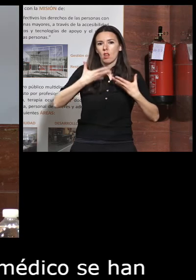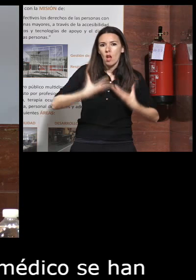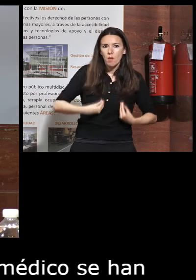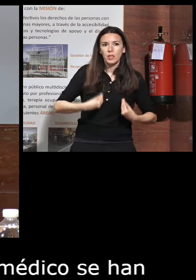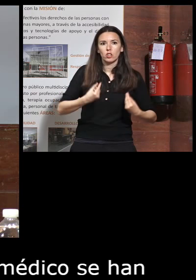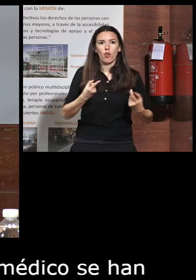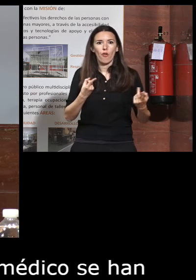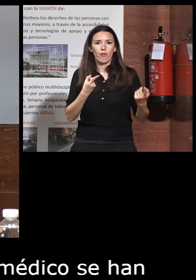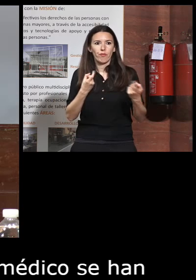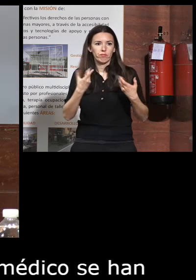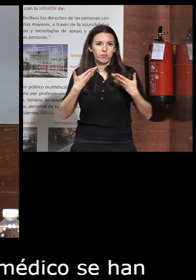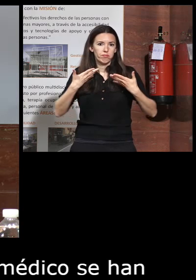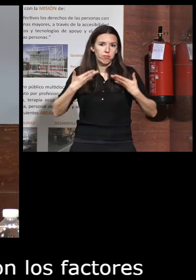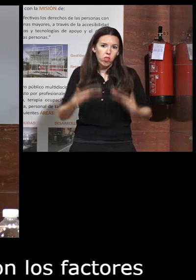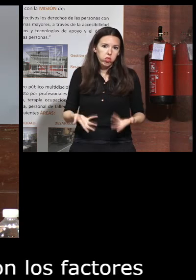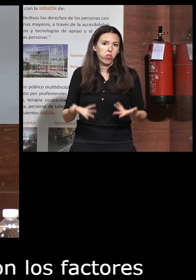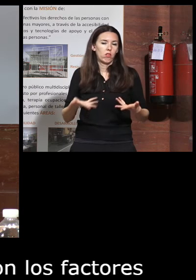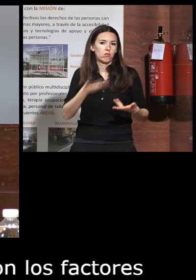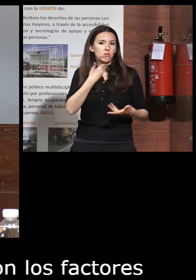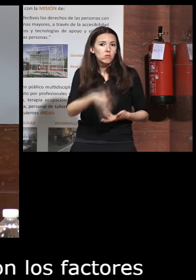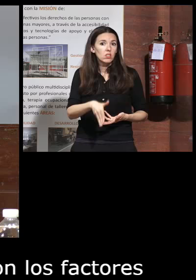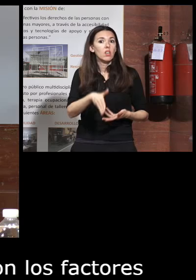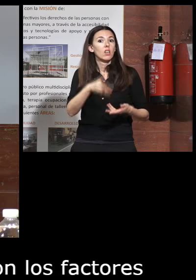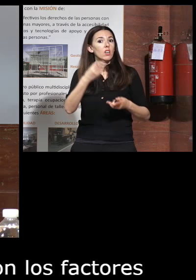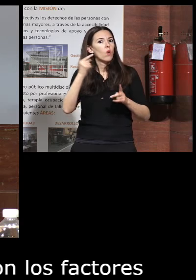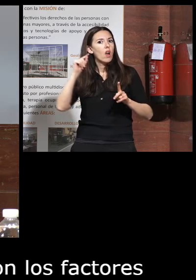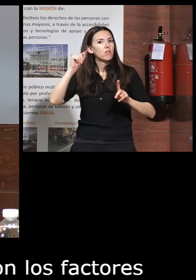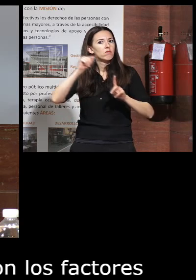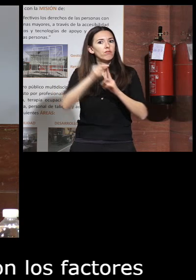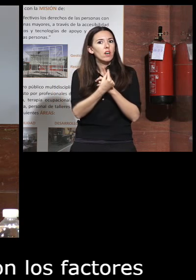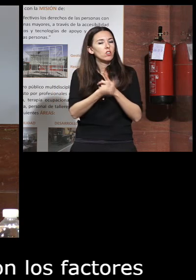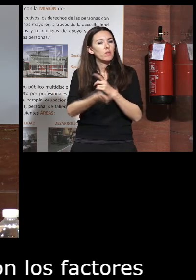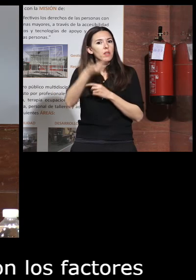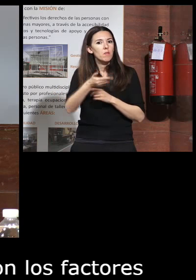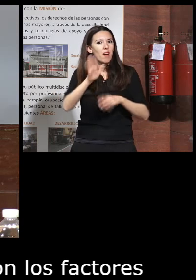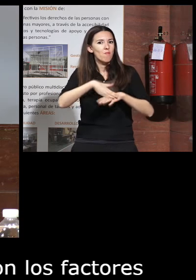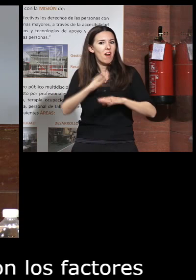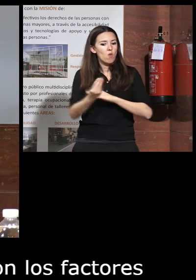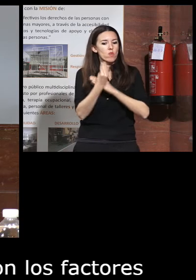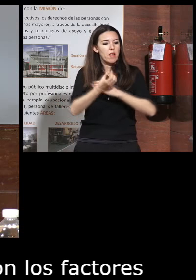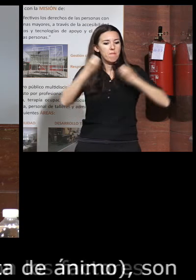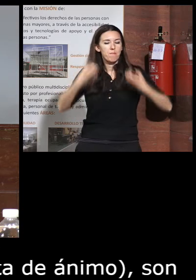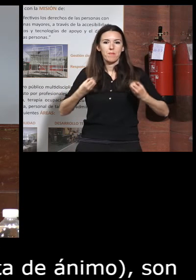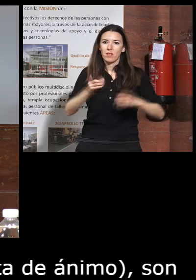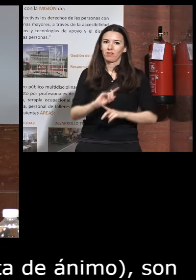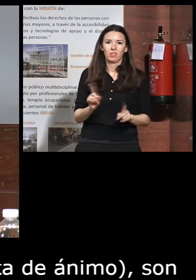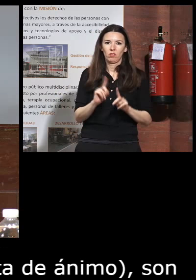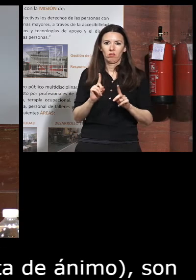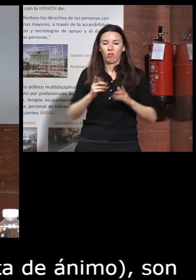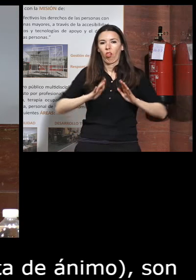la falta de ánimo son los factores principales en no cuidarnos tan bien de nuestra salud